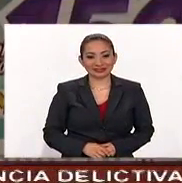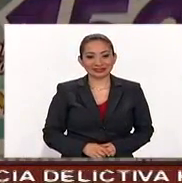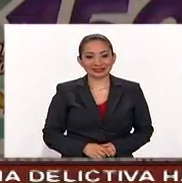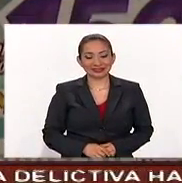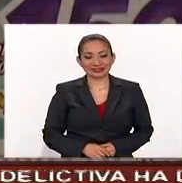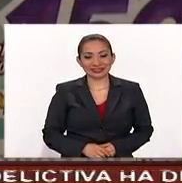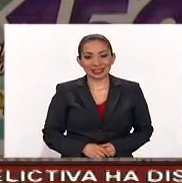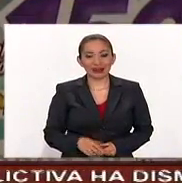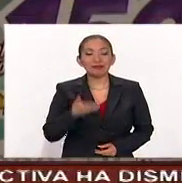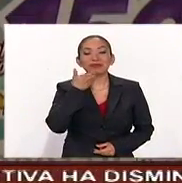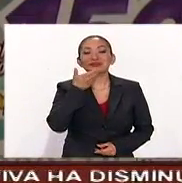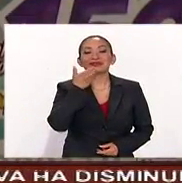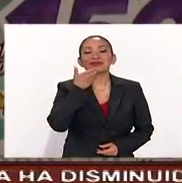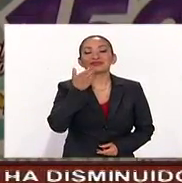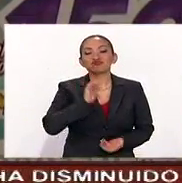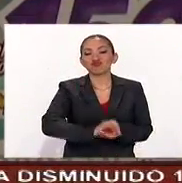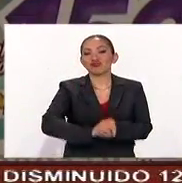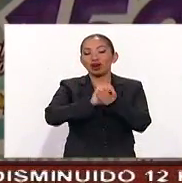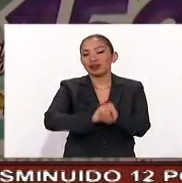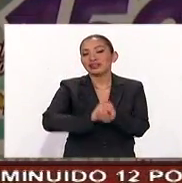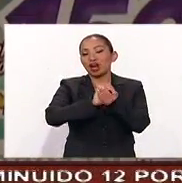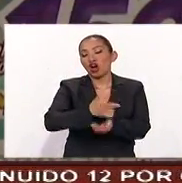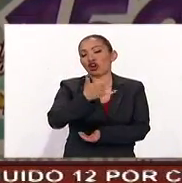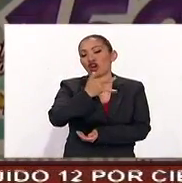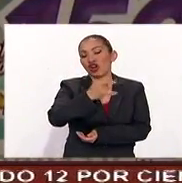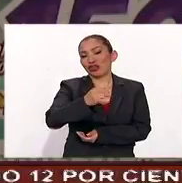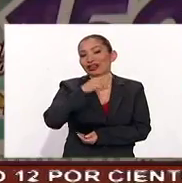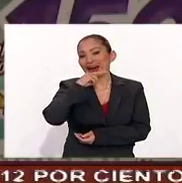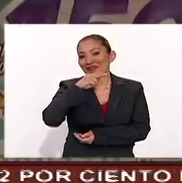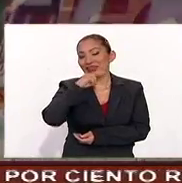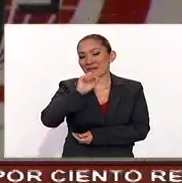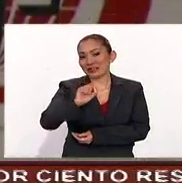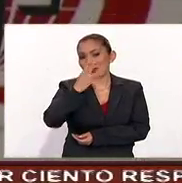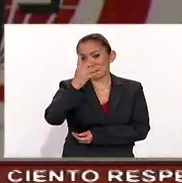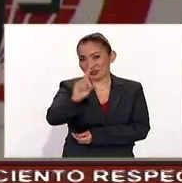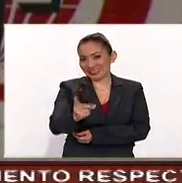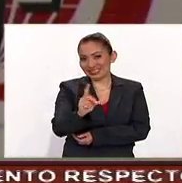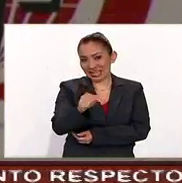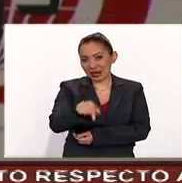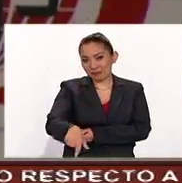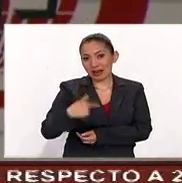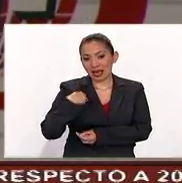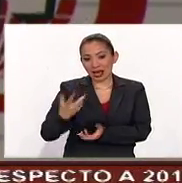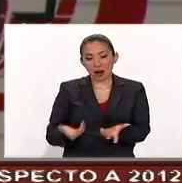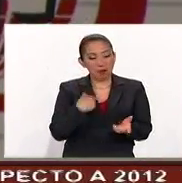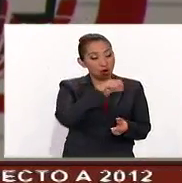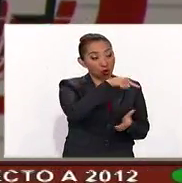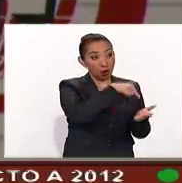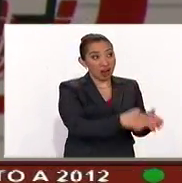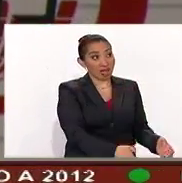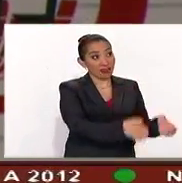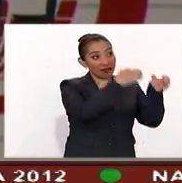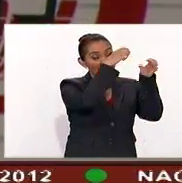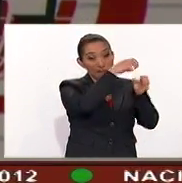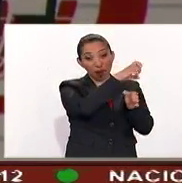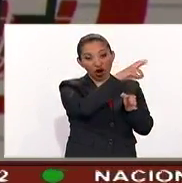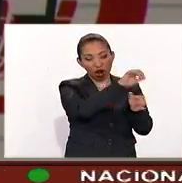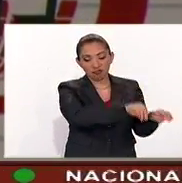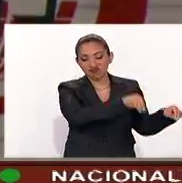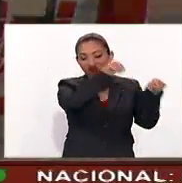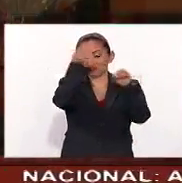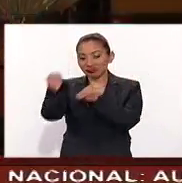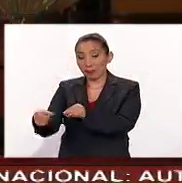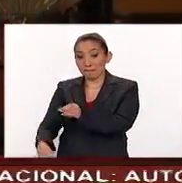El tradicional sorteo gordo de Navidad de la Lotería Nacional del 24 de diciembre saldrá de su emblemático edificio El Moro y se